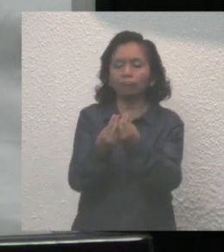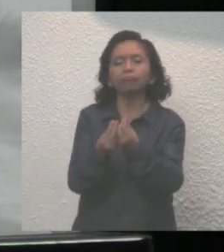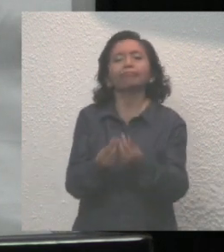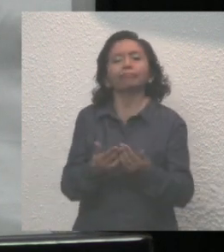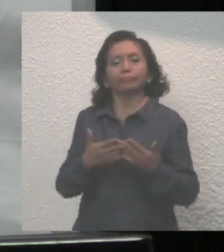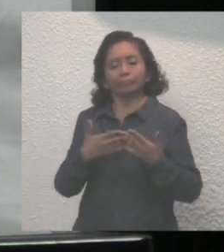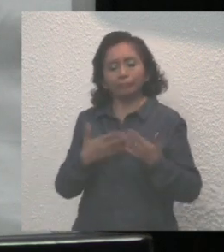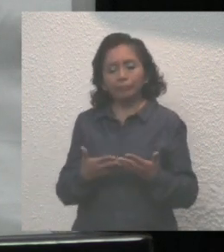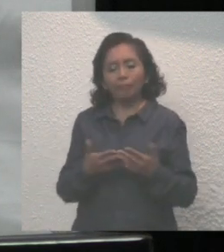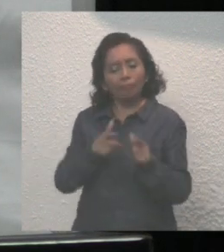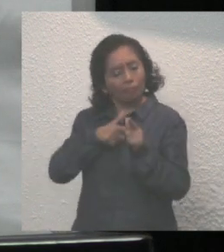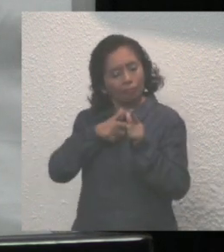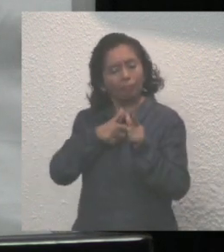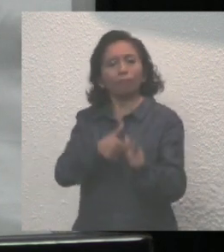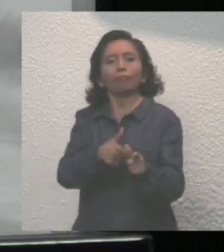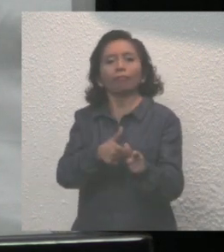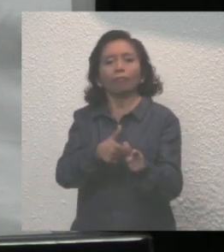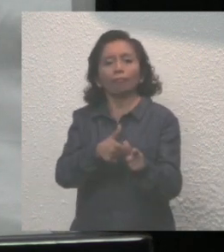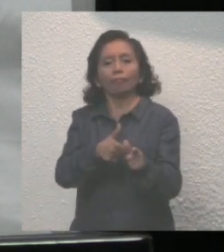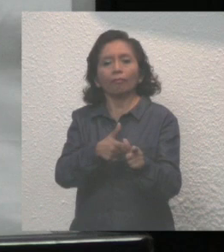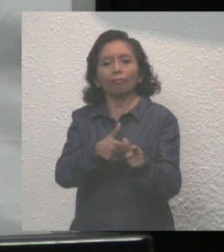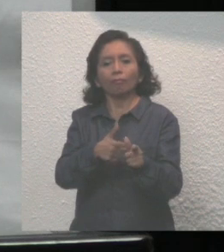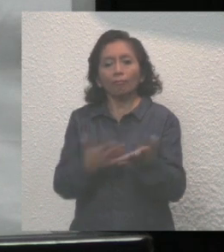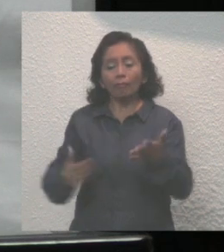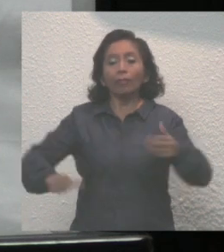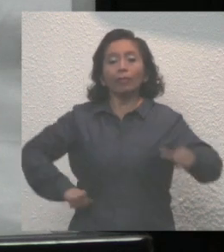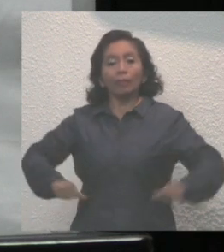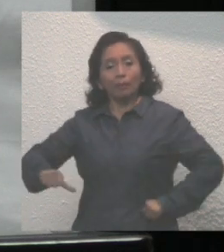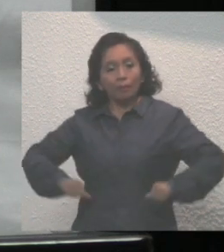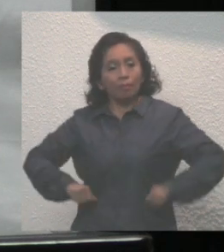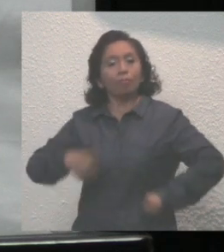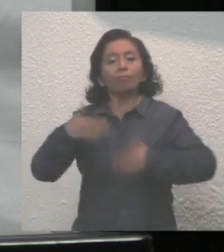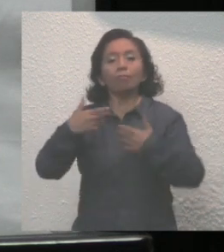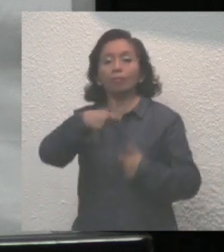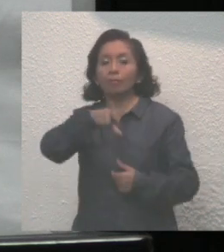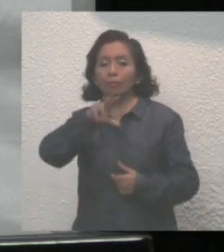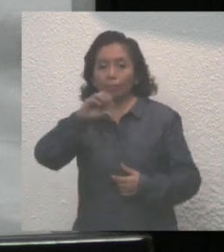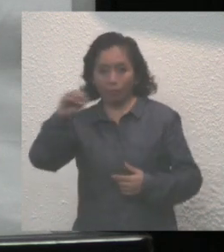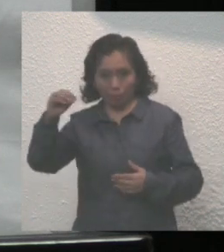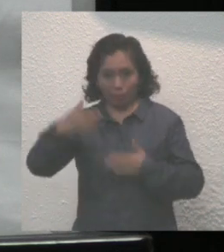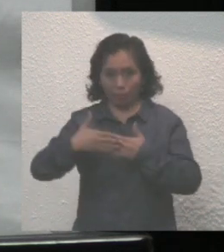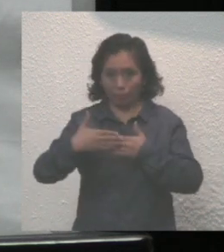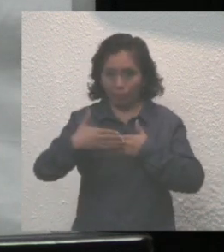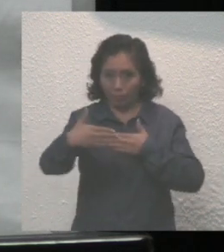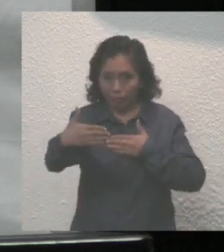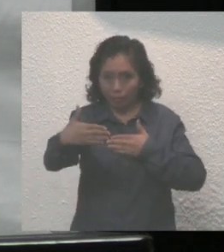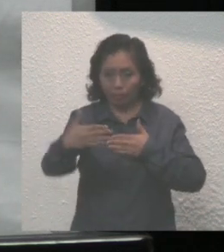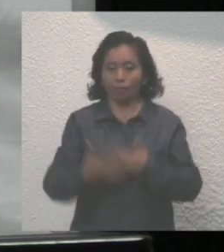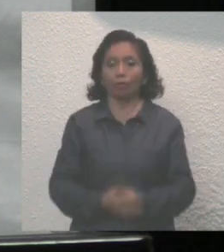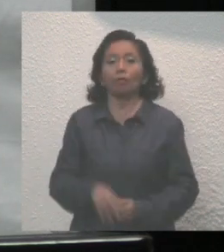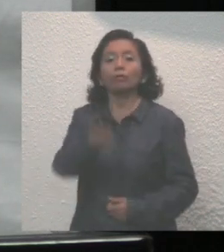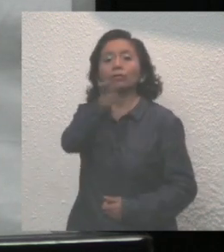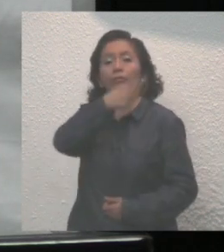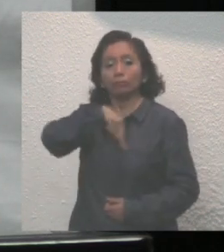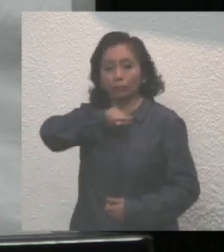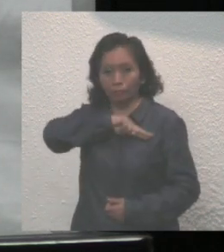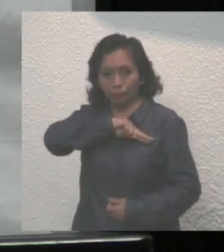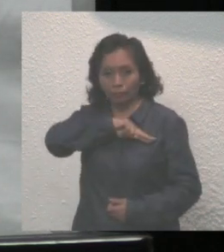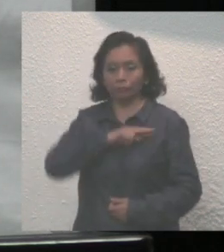la continuidad de las buenas acciones en Quintana Roo. Nosotros,